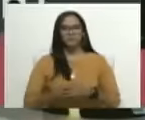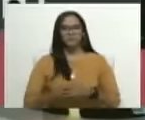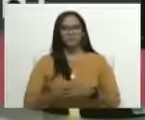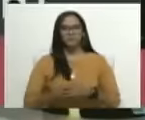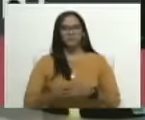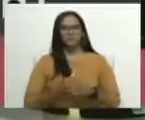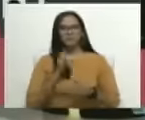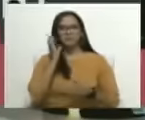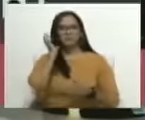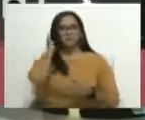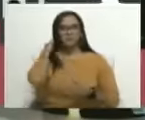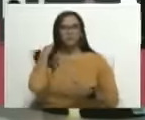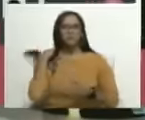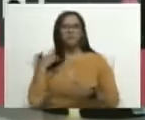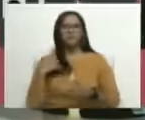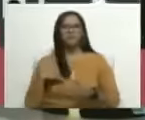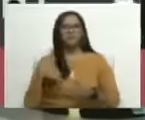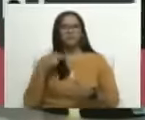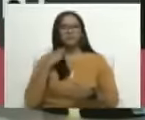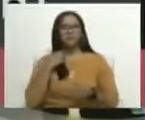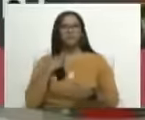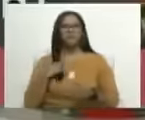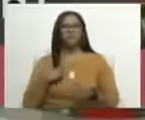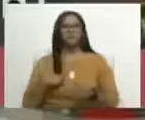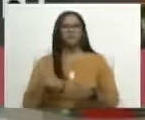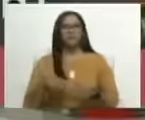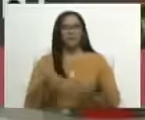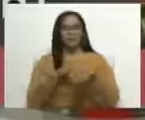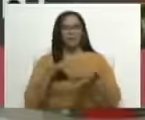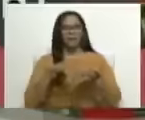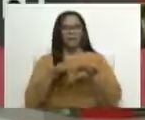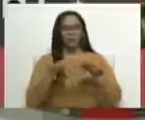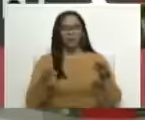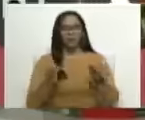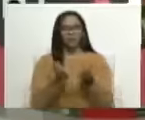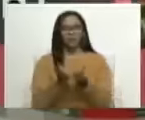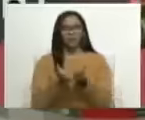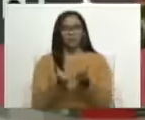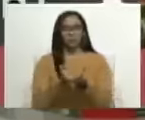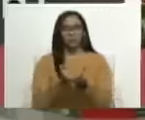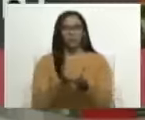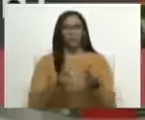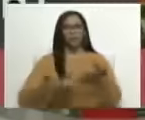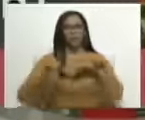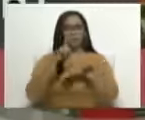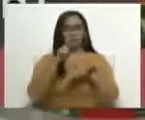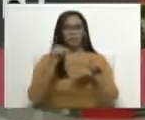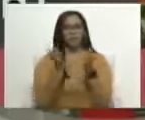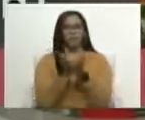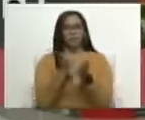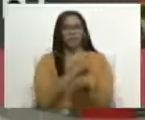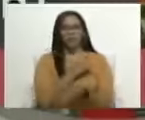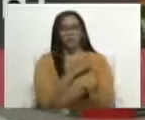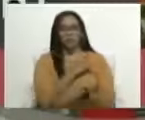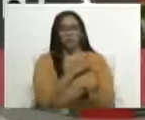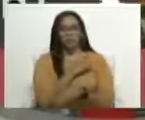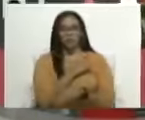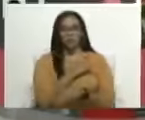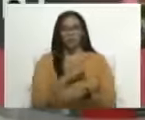Yelitze. En las escuelas, en los liceos, en los colegios, en las universidades.